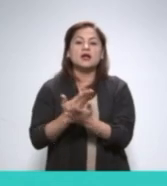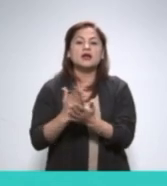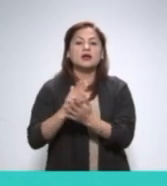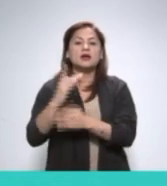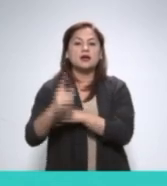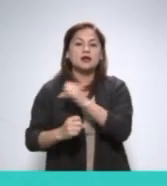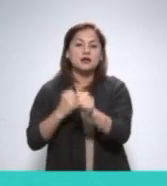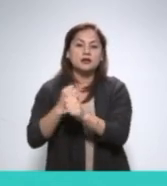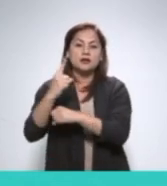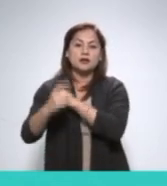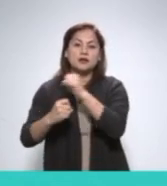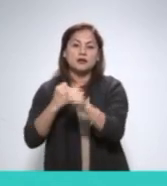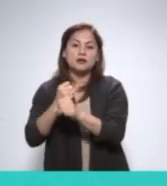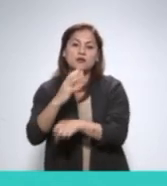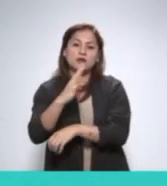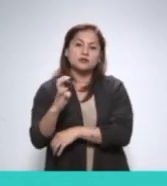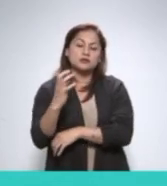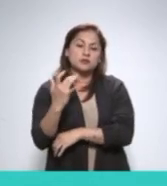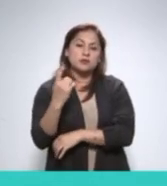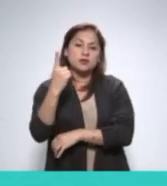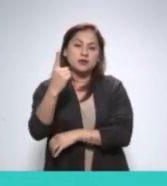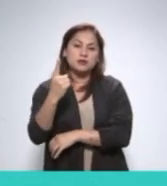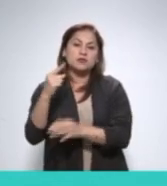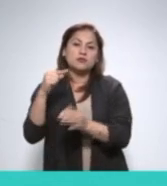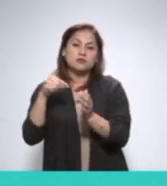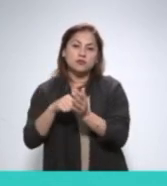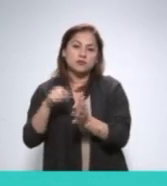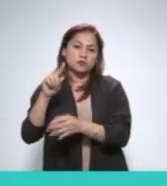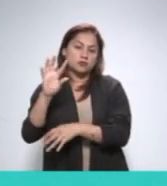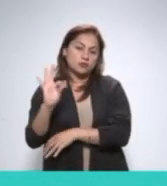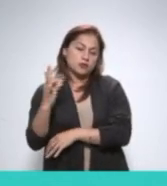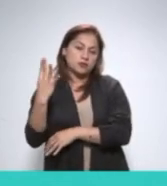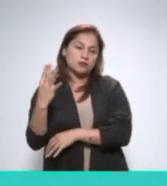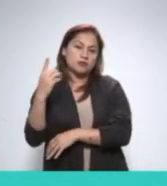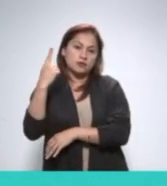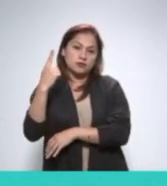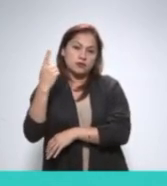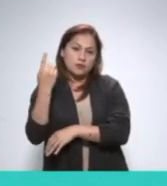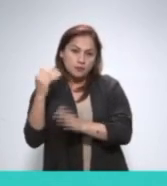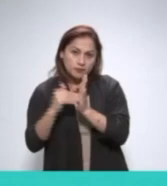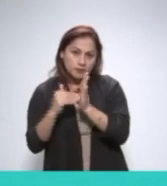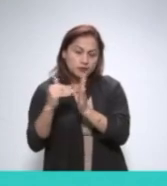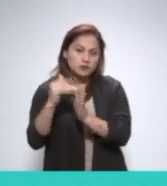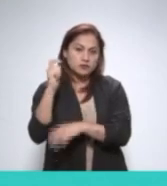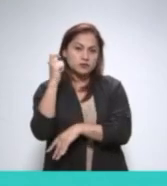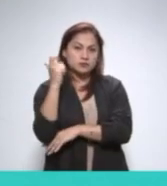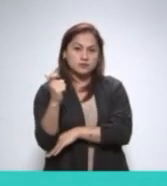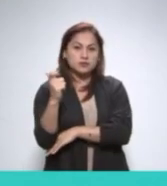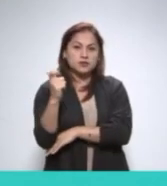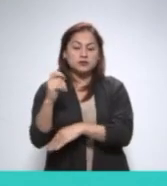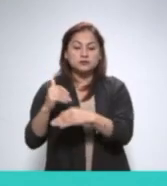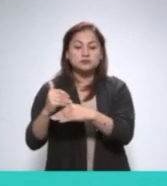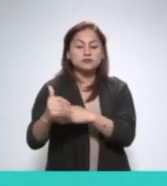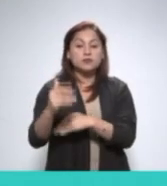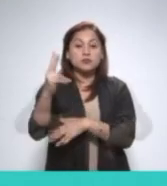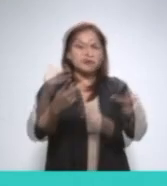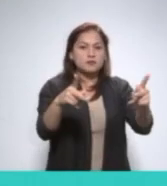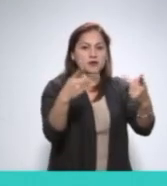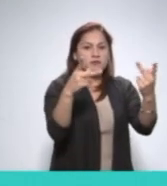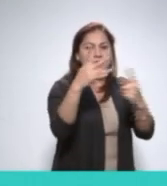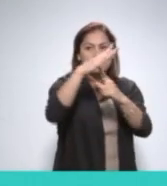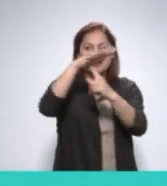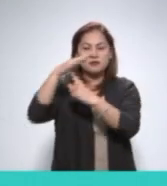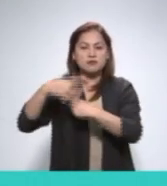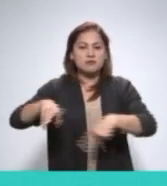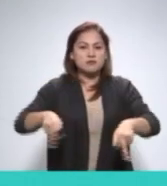En la primera solicitud, una particular requirió a la Sedena versión electrónica del convenio firmado con la empresa Boeing para el resguardo del avión presidencial.